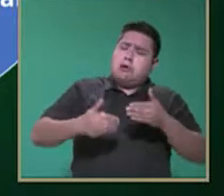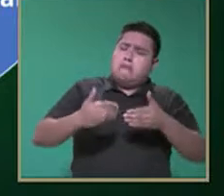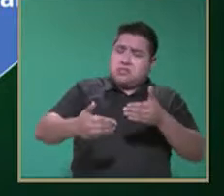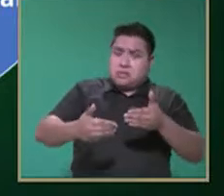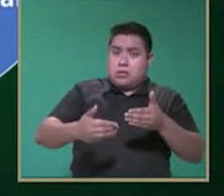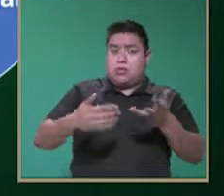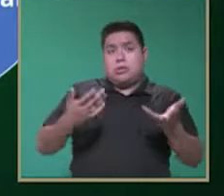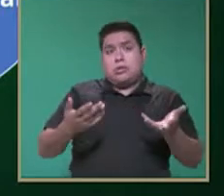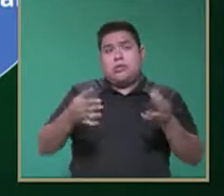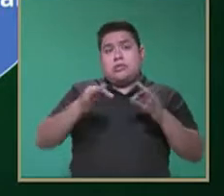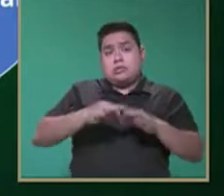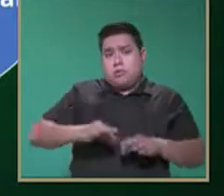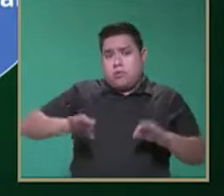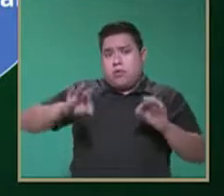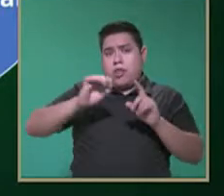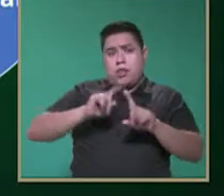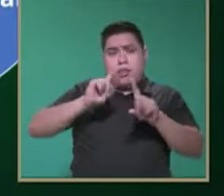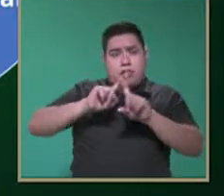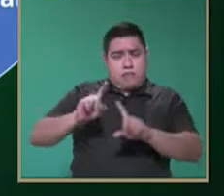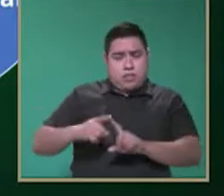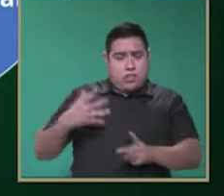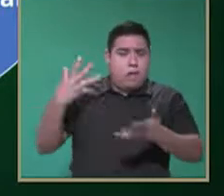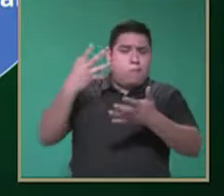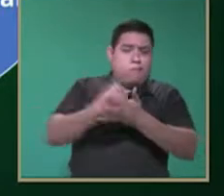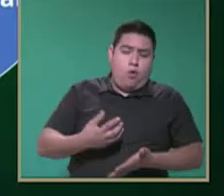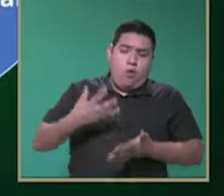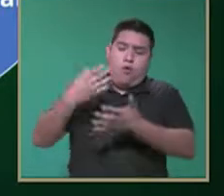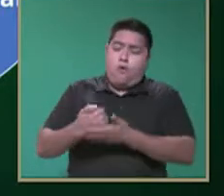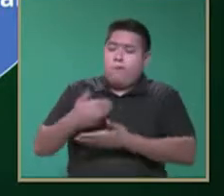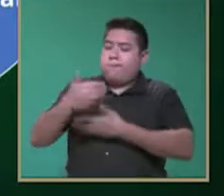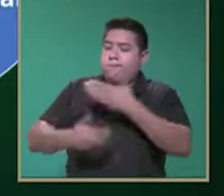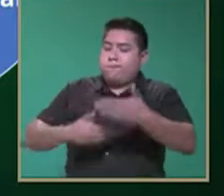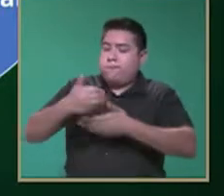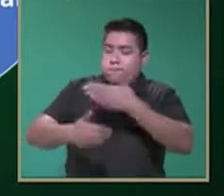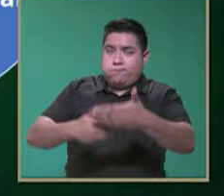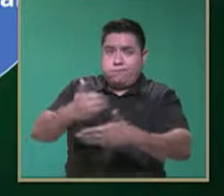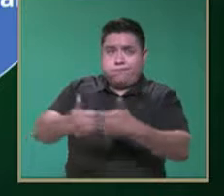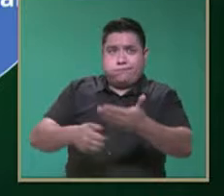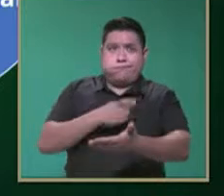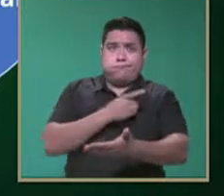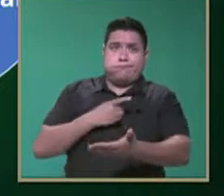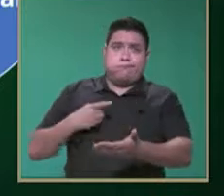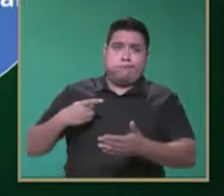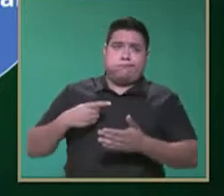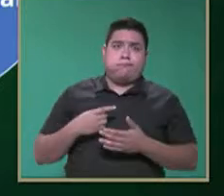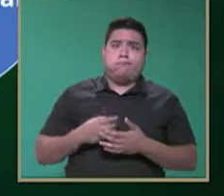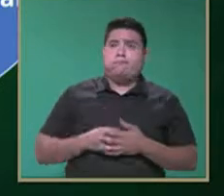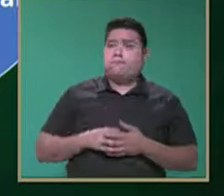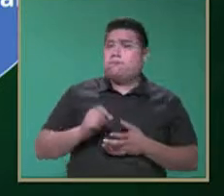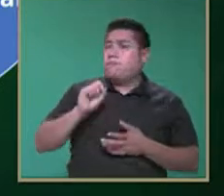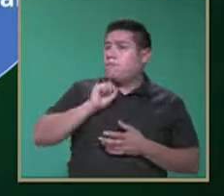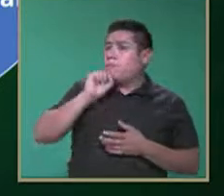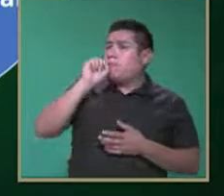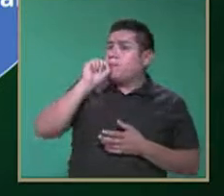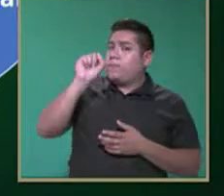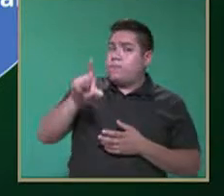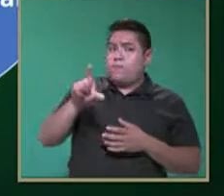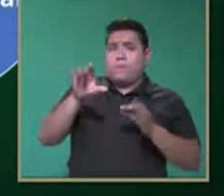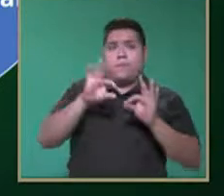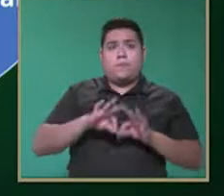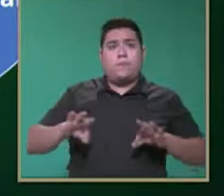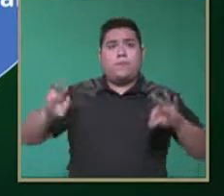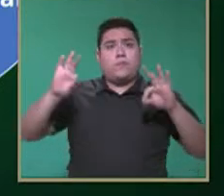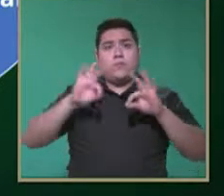ir alcanzando ese logro o esa actividad funcional. Es importante también el